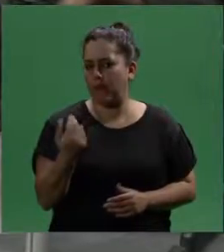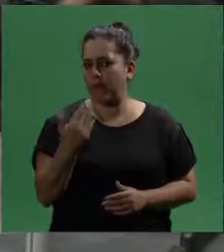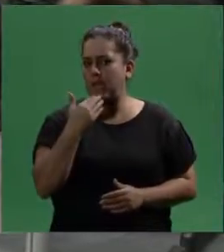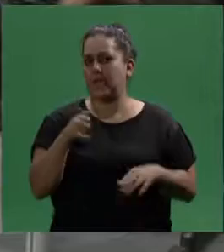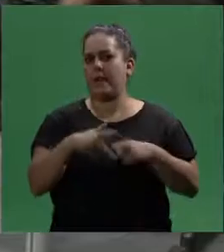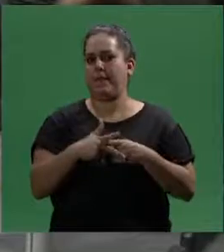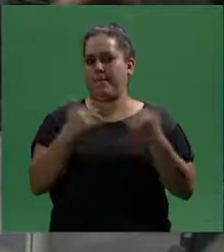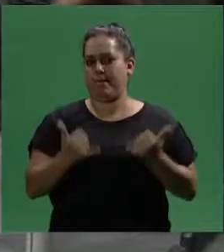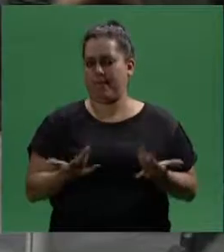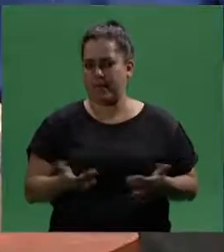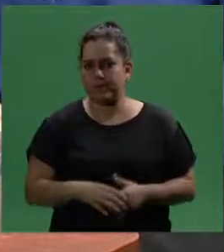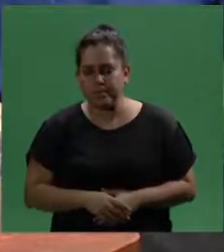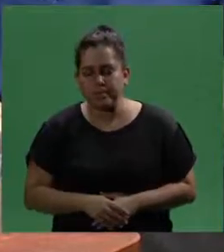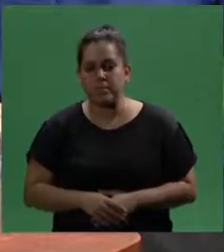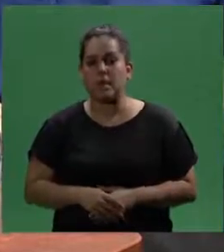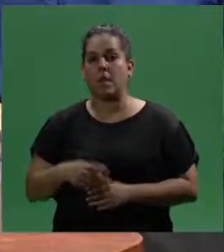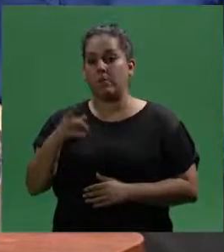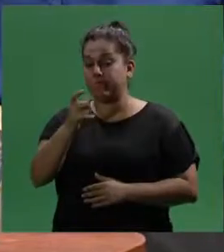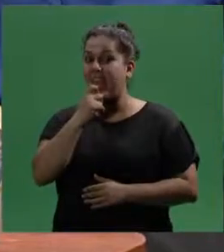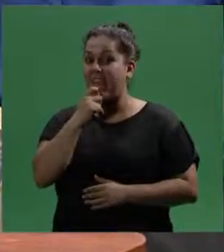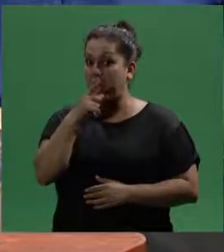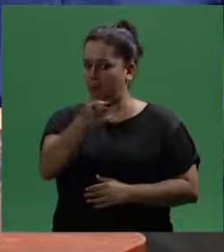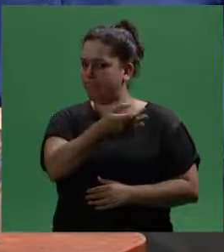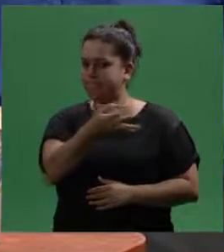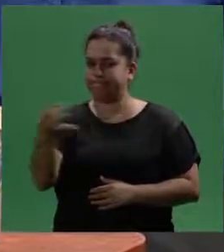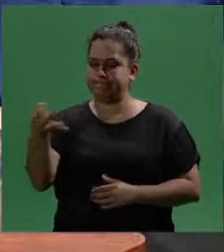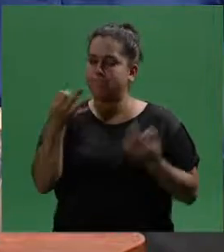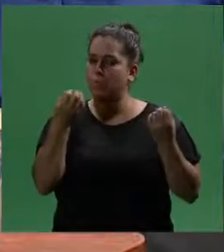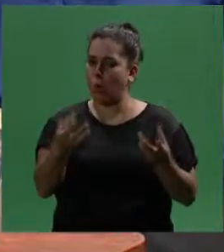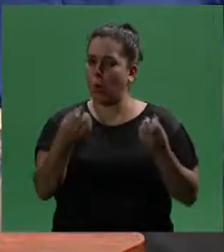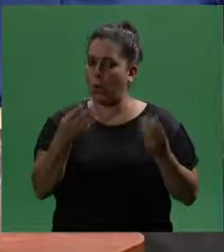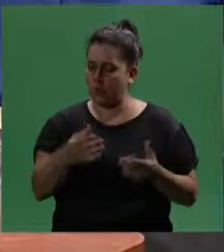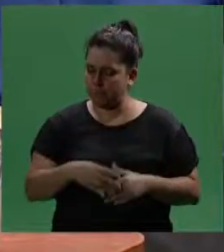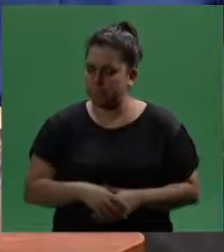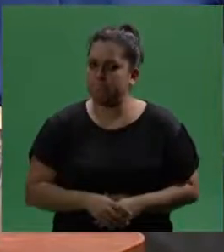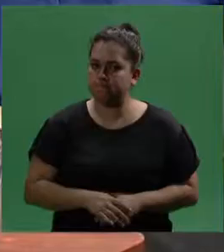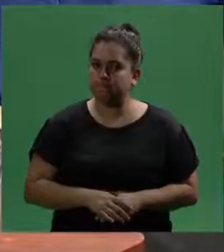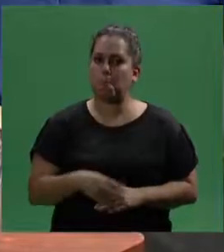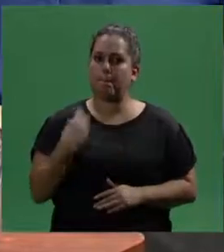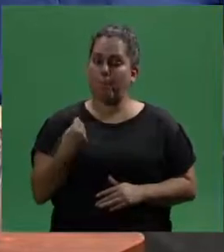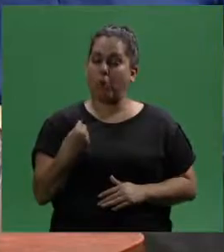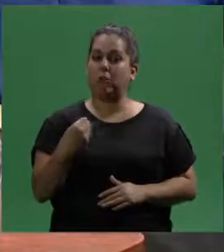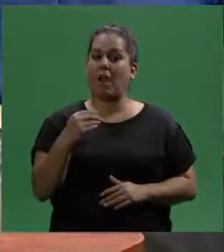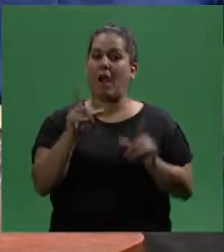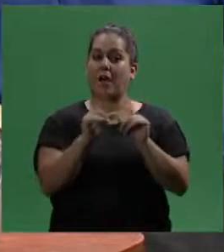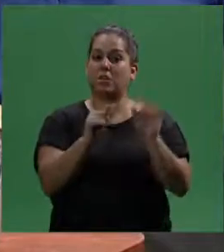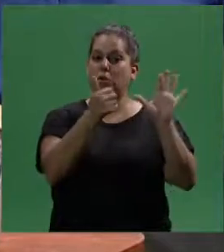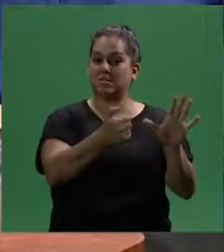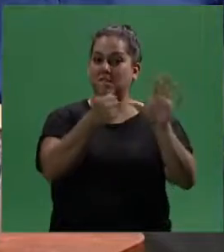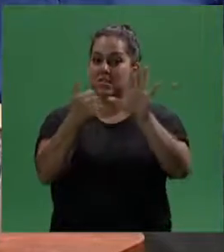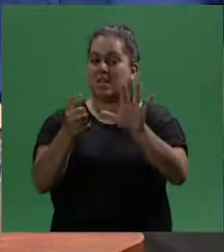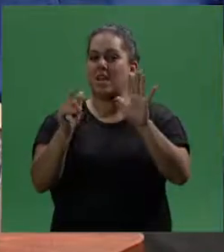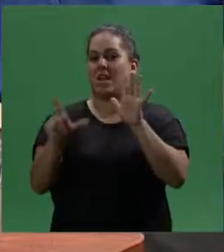esas herramientas que hay, no? Sí, el ejemplo que peneo me parece muy bueno porque es el artículo